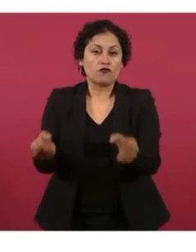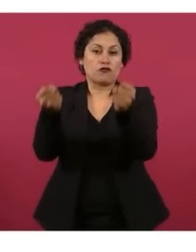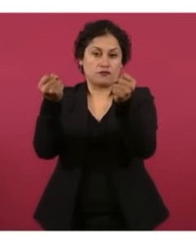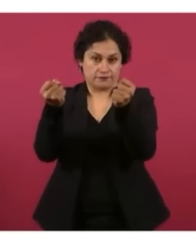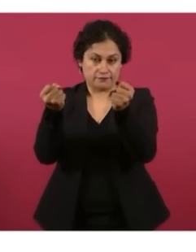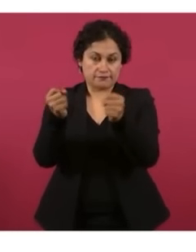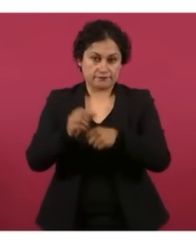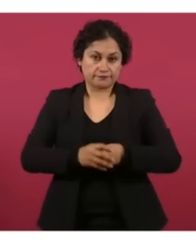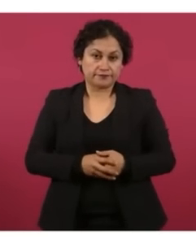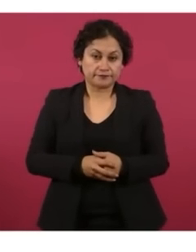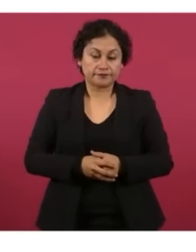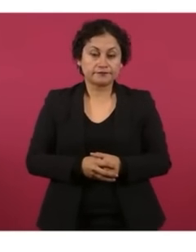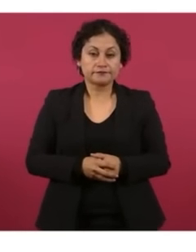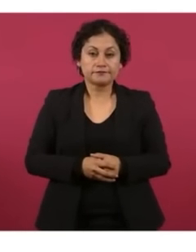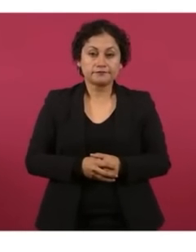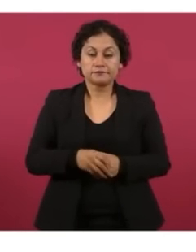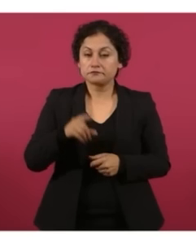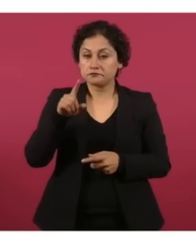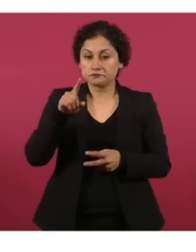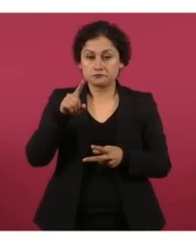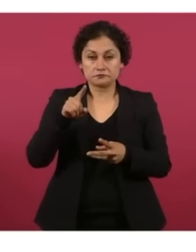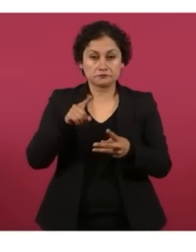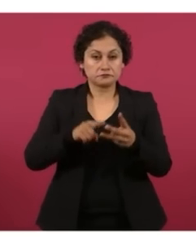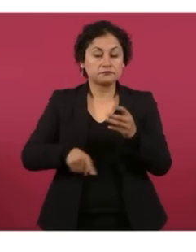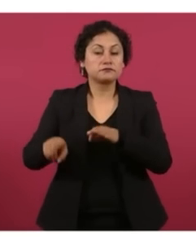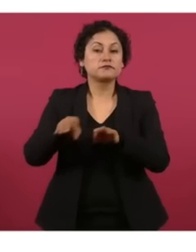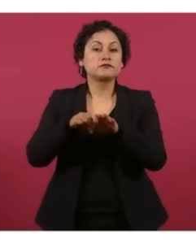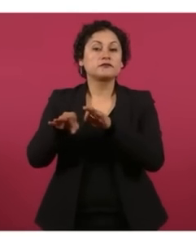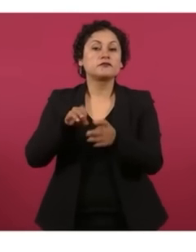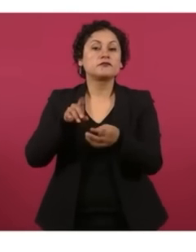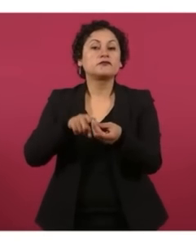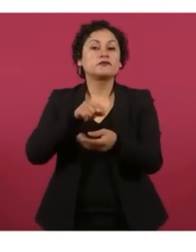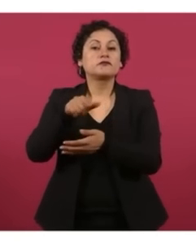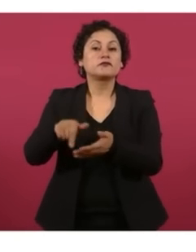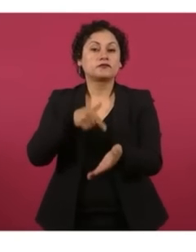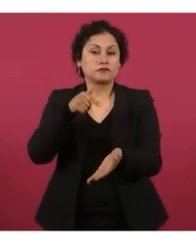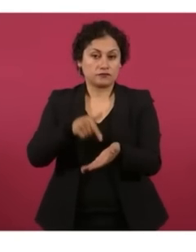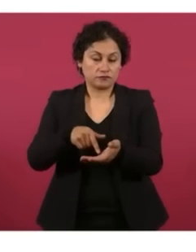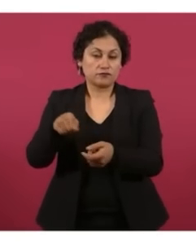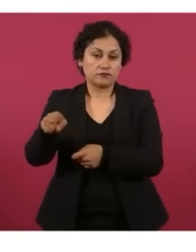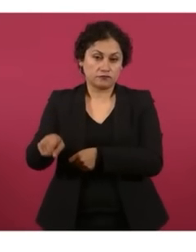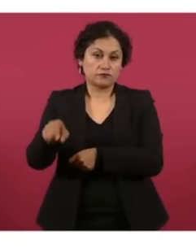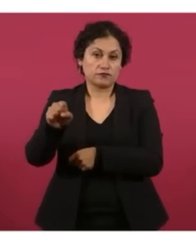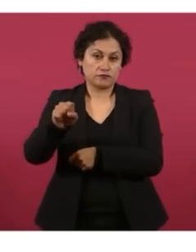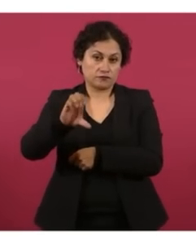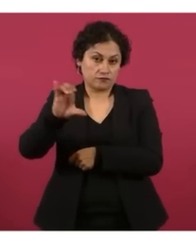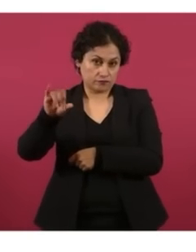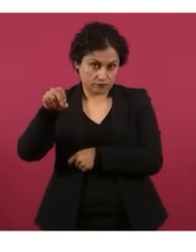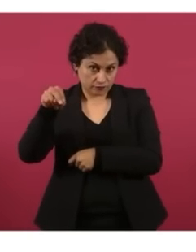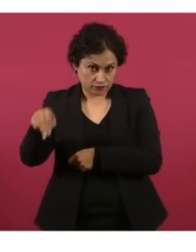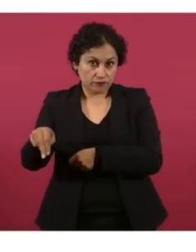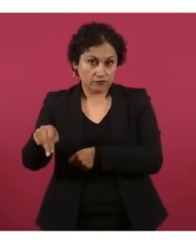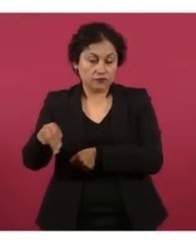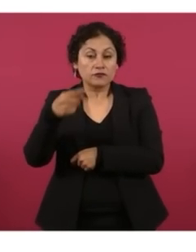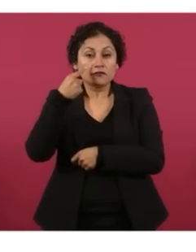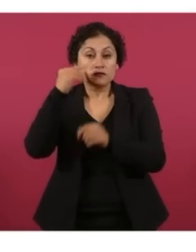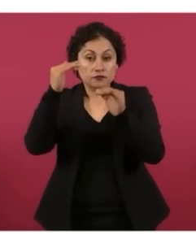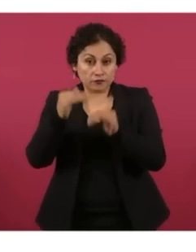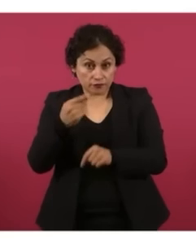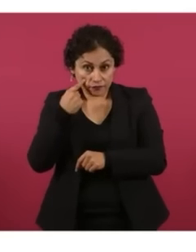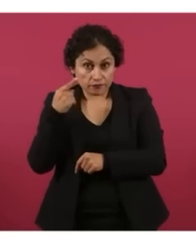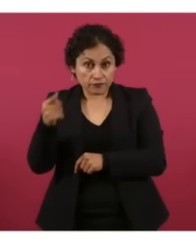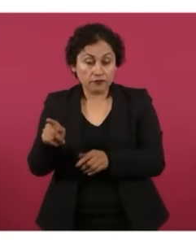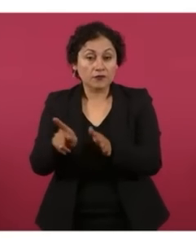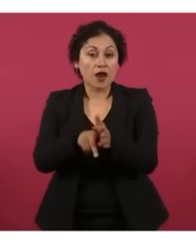la sede de la Suprema Corte de Justicia, aquí está, no me equivocaba yo,